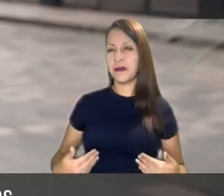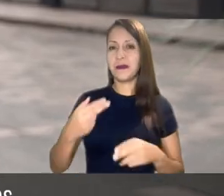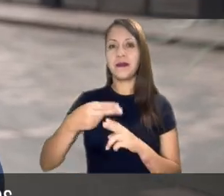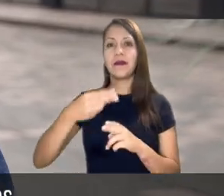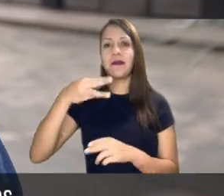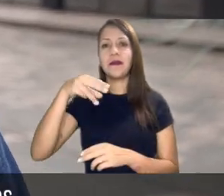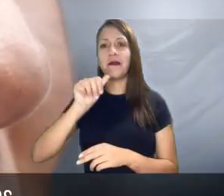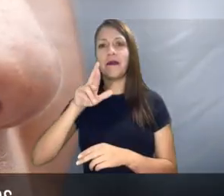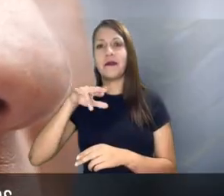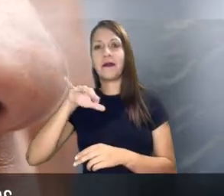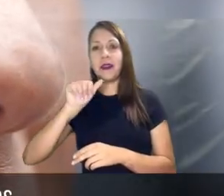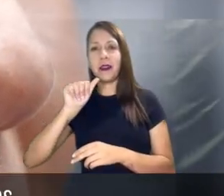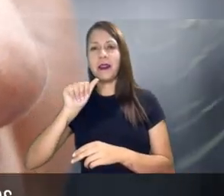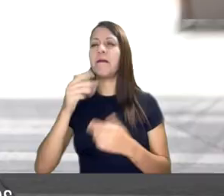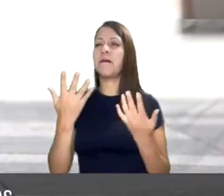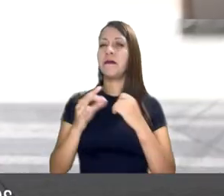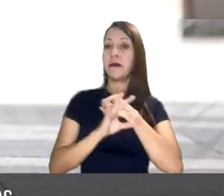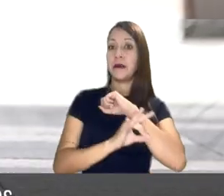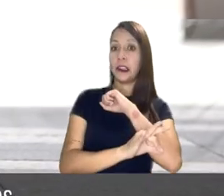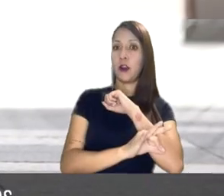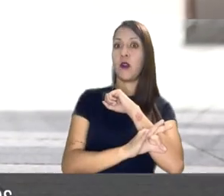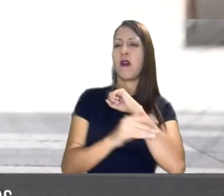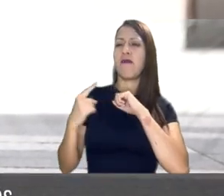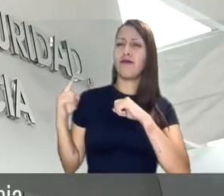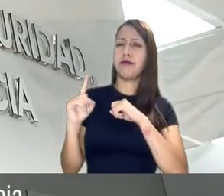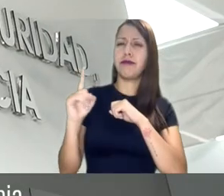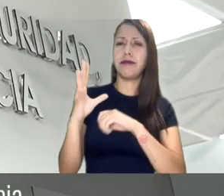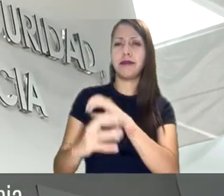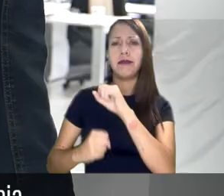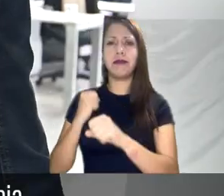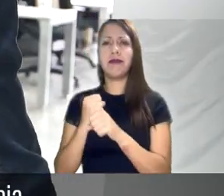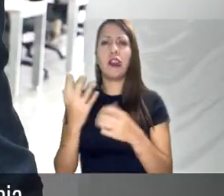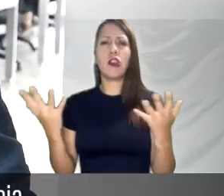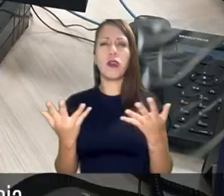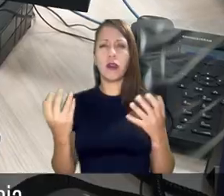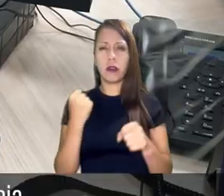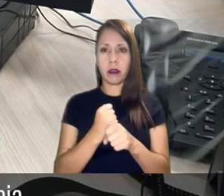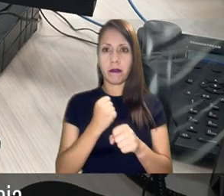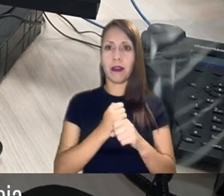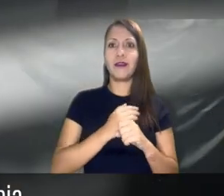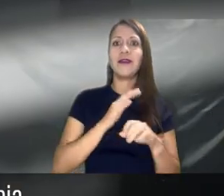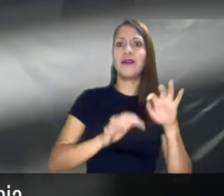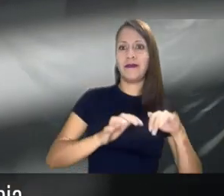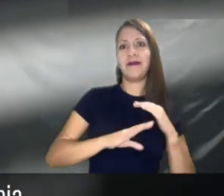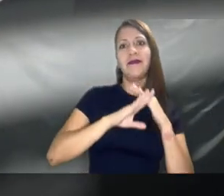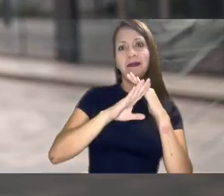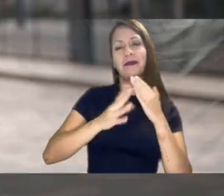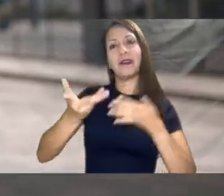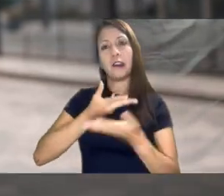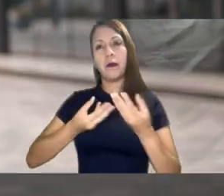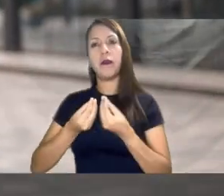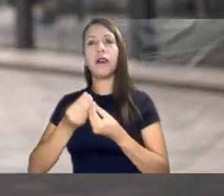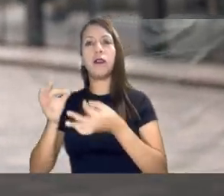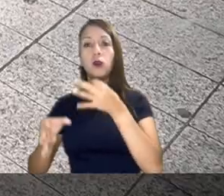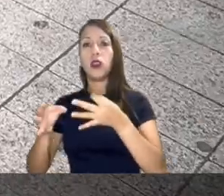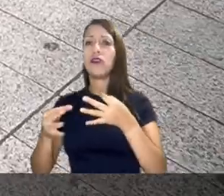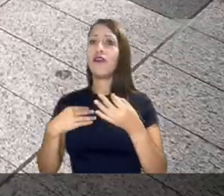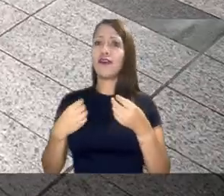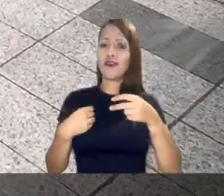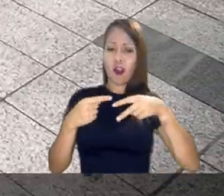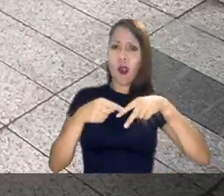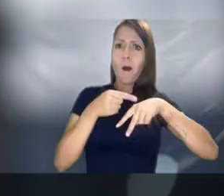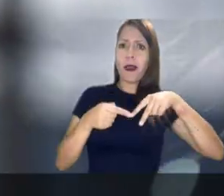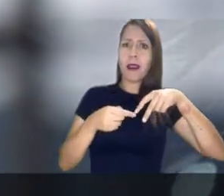Soy Mariana Benavides, psicóloga, trabajo hace cinco años en la Secretaría Distrital de Seguridad, Convivencia y Justicia. Perdí mi pierna derecha en un